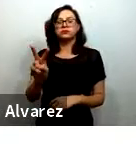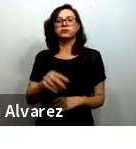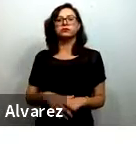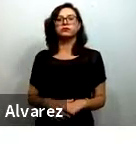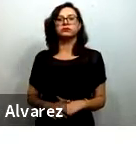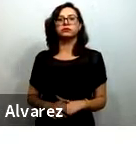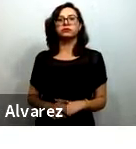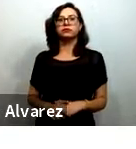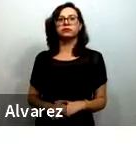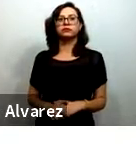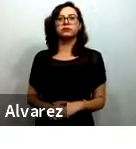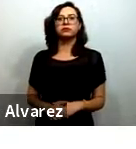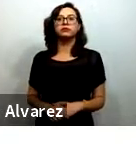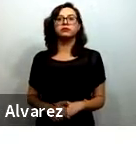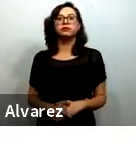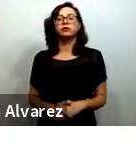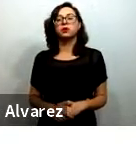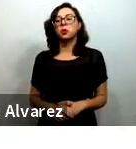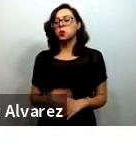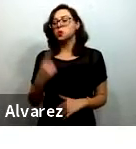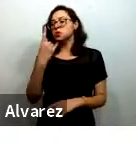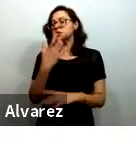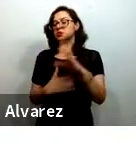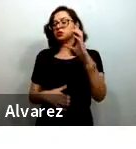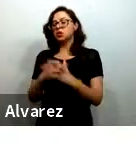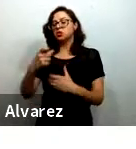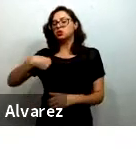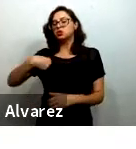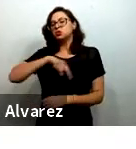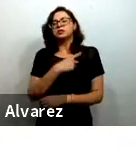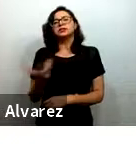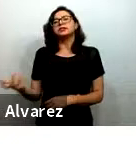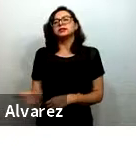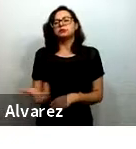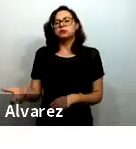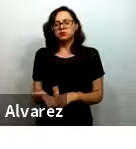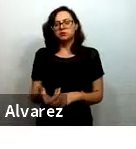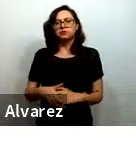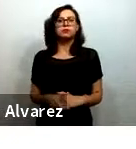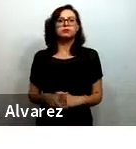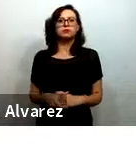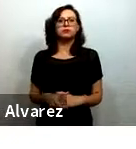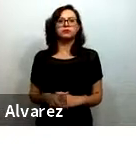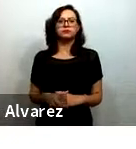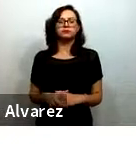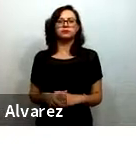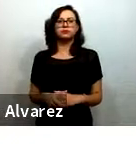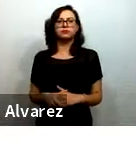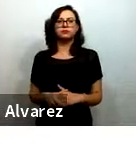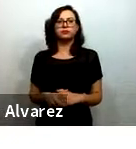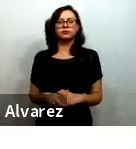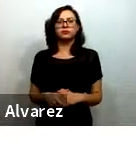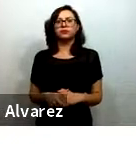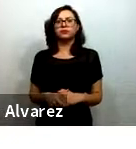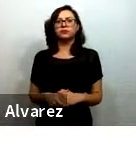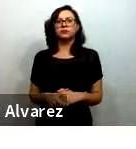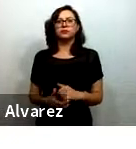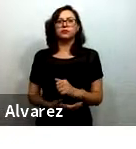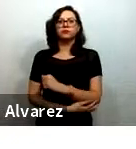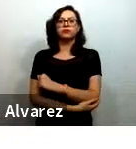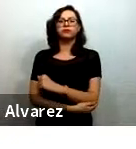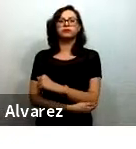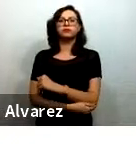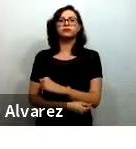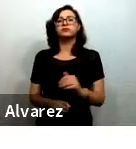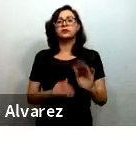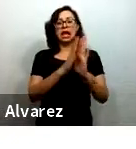una de las primeras cosas que hicimos bueno pues fue poner a disposición de acceso libre algunos de